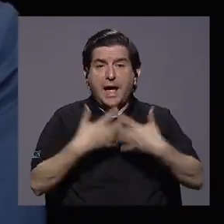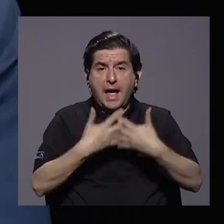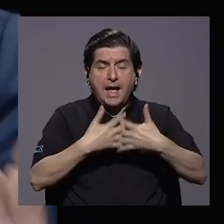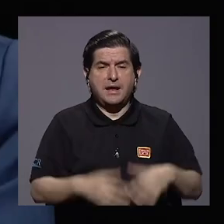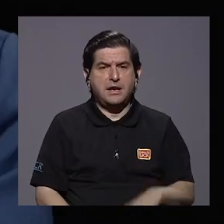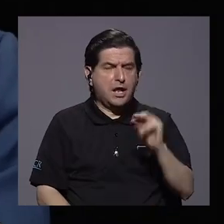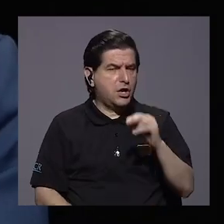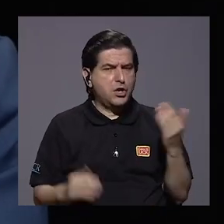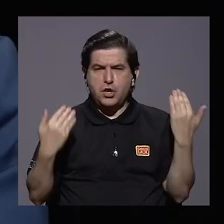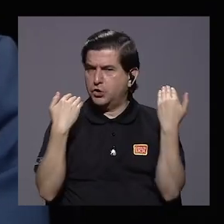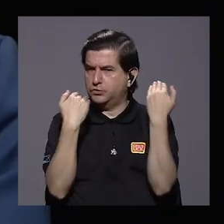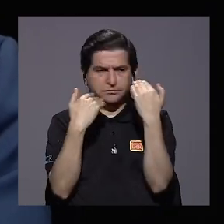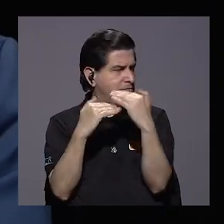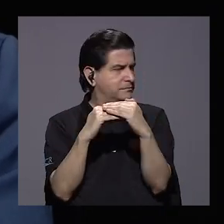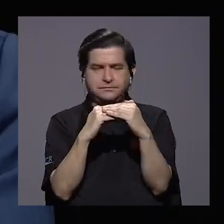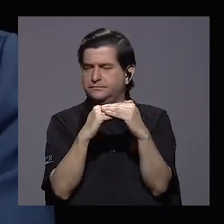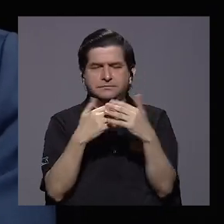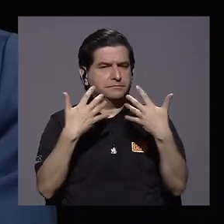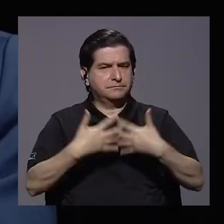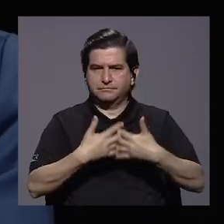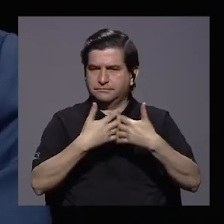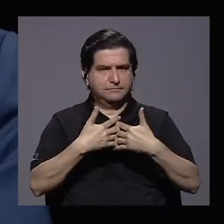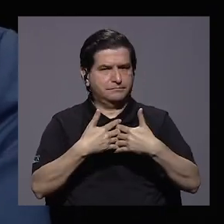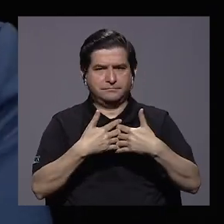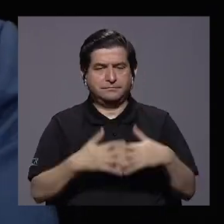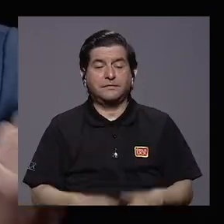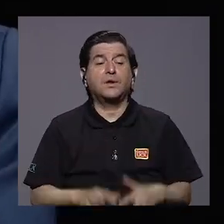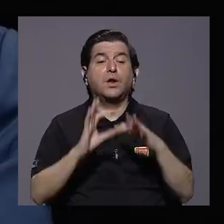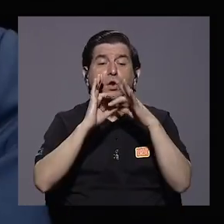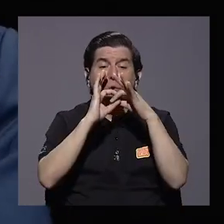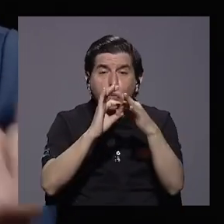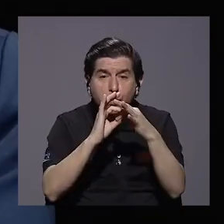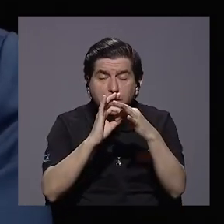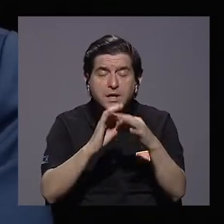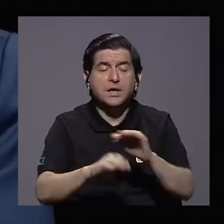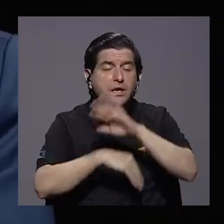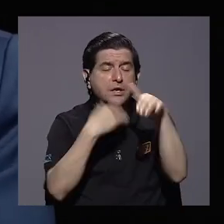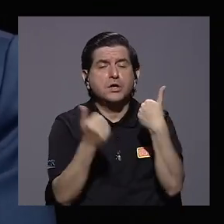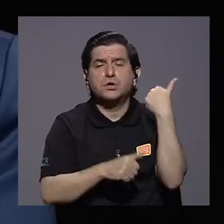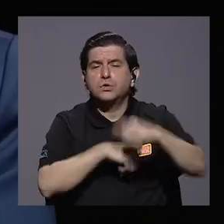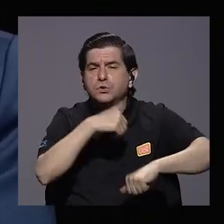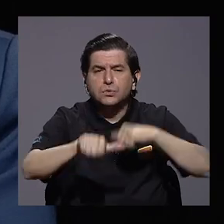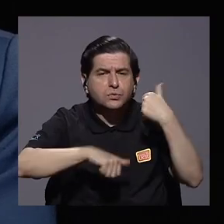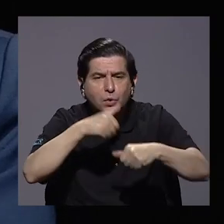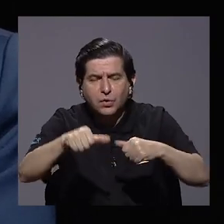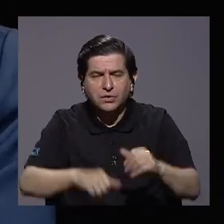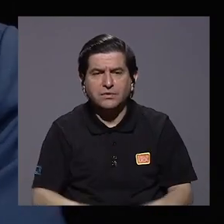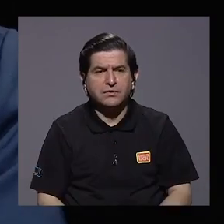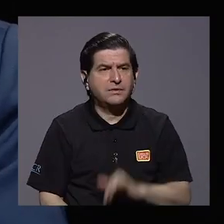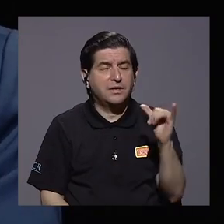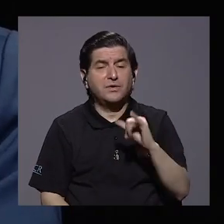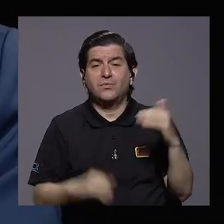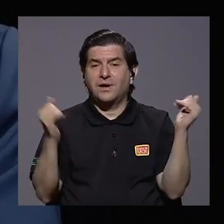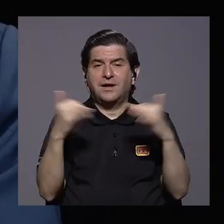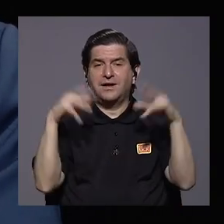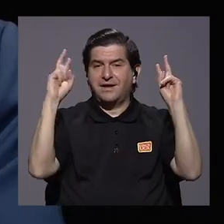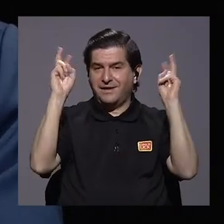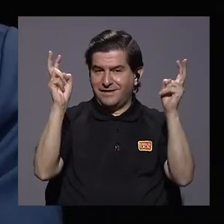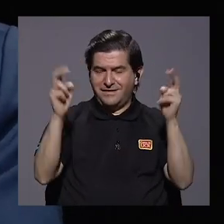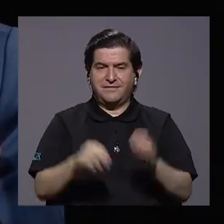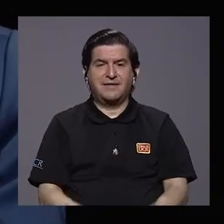constriñendo al sector empresarial, sino más bien uniéndonos en todos los esfuerzos porque es como una guerra.